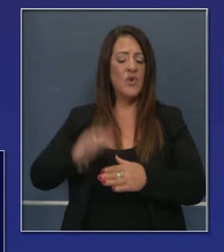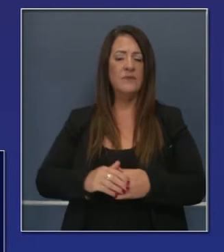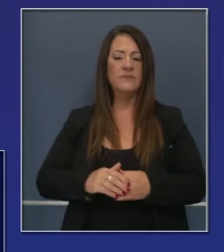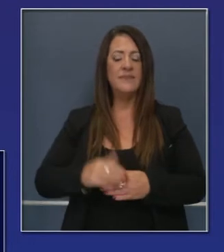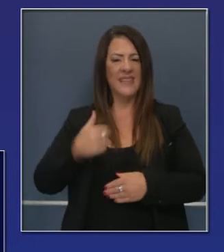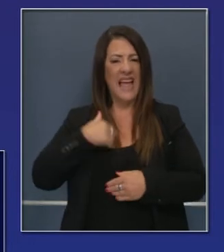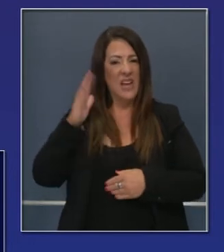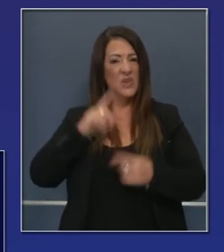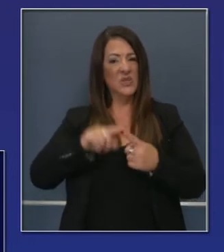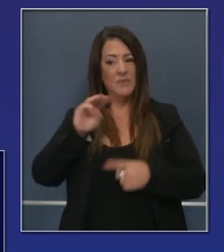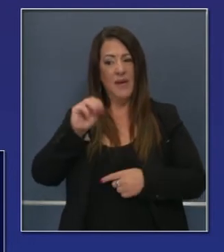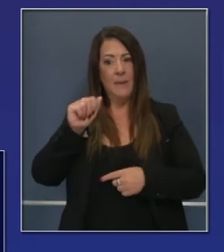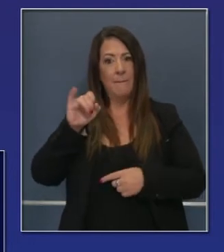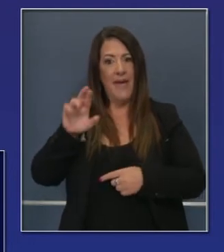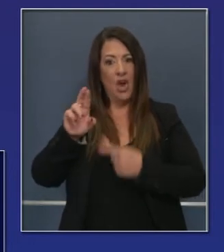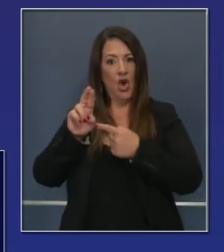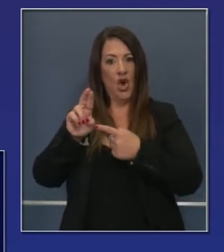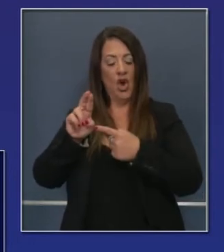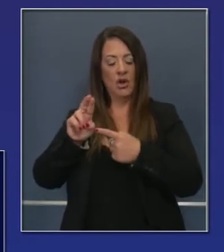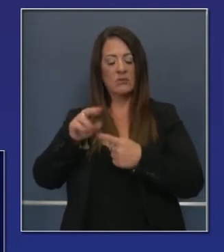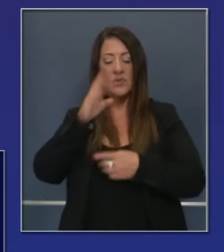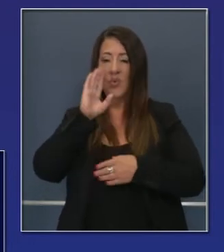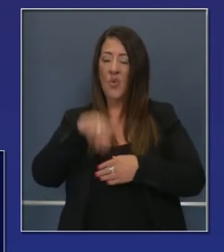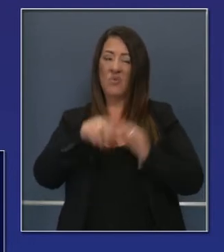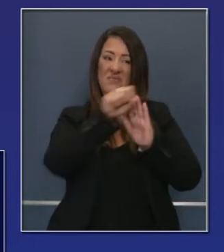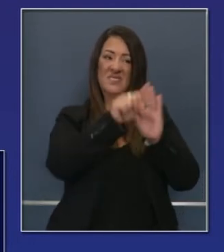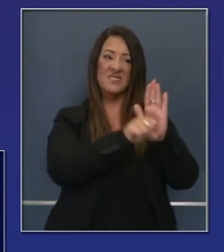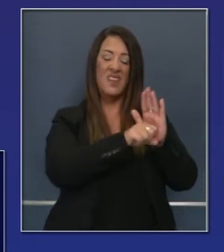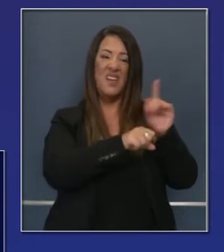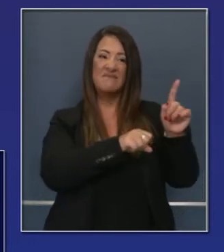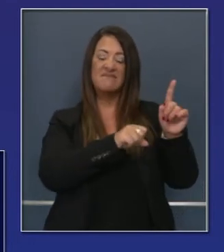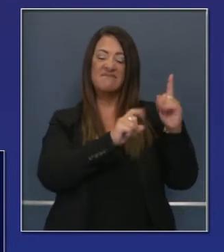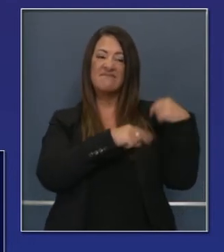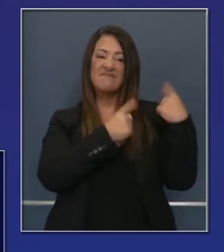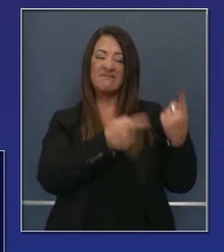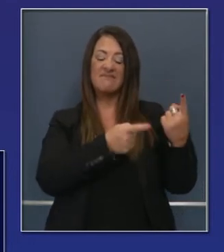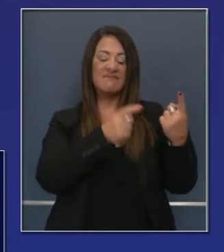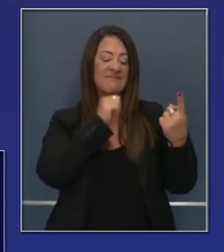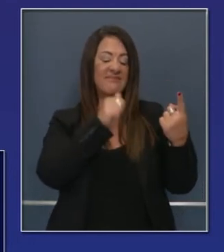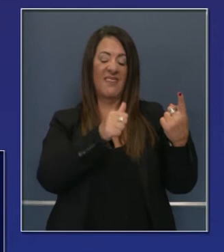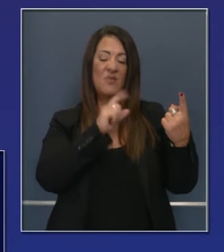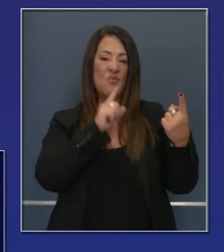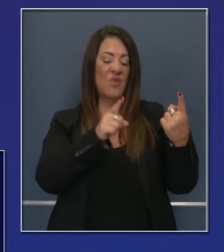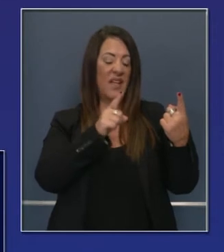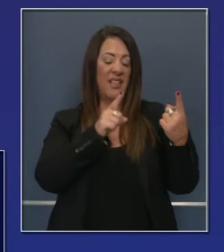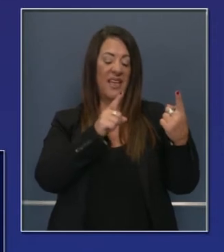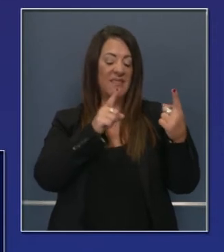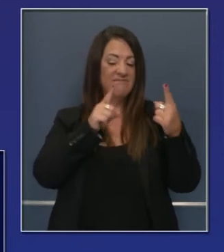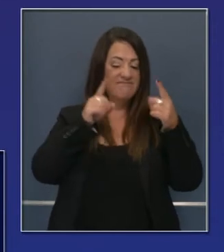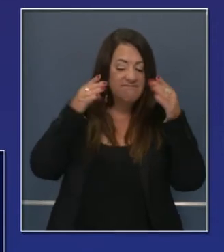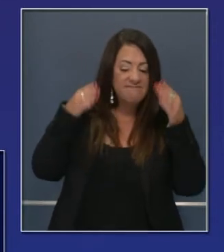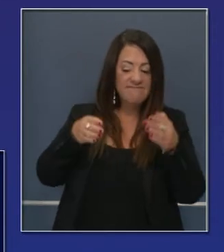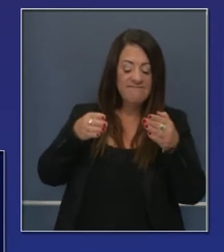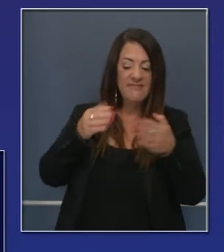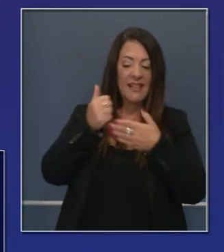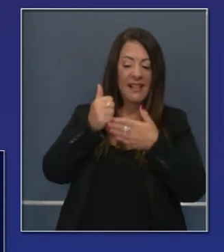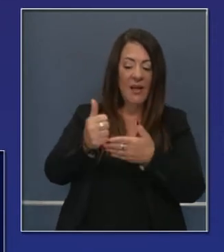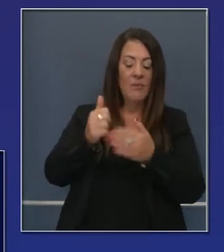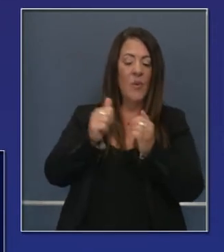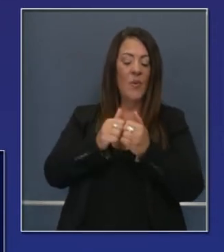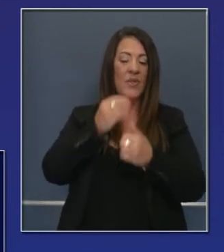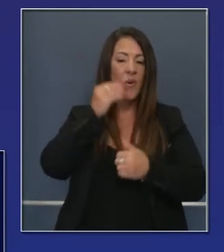una cosa. Como alcalde anteriormente, el estado no se había enfocado en este problema de los desalojados. No ha sido un enfoque